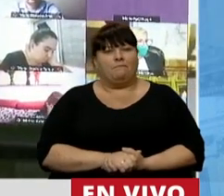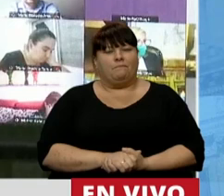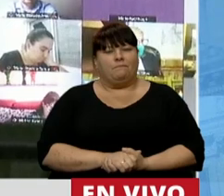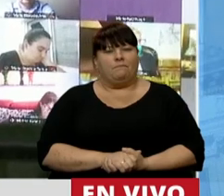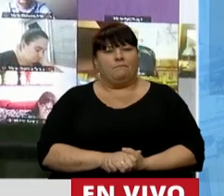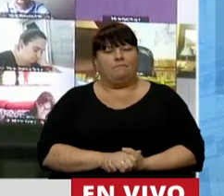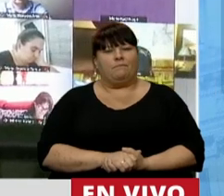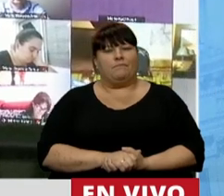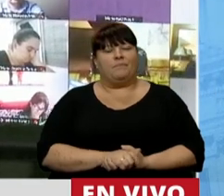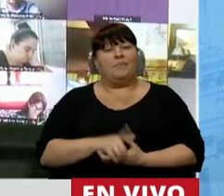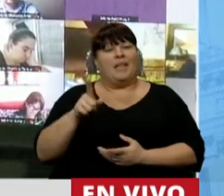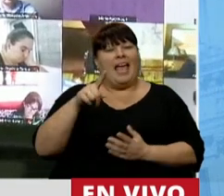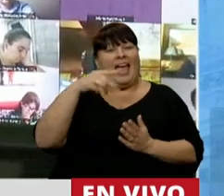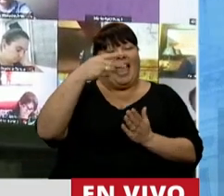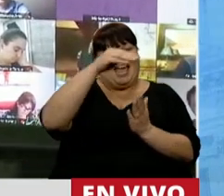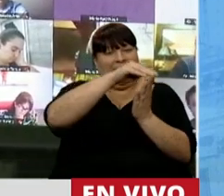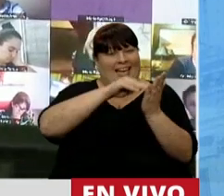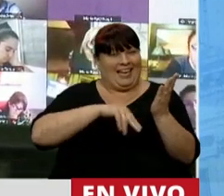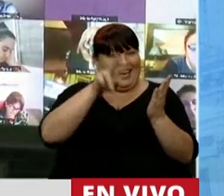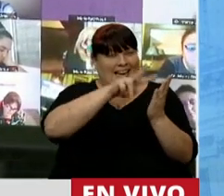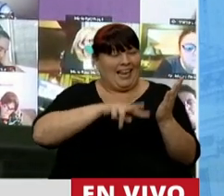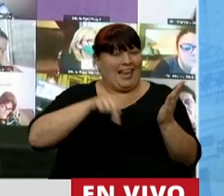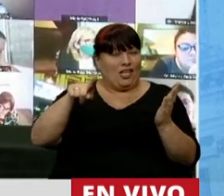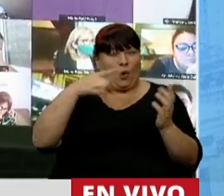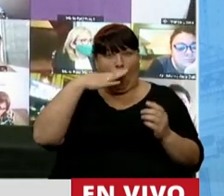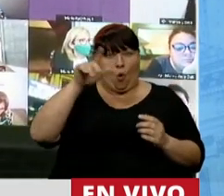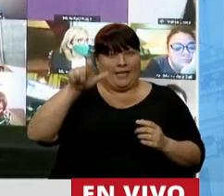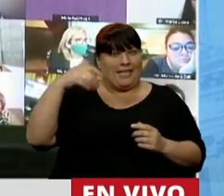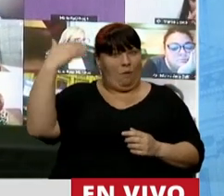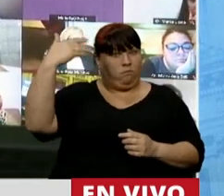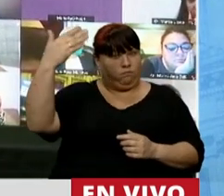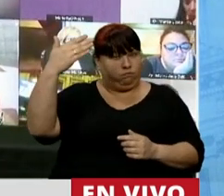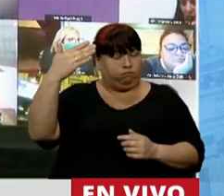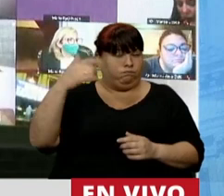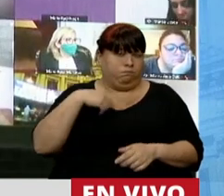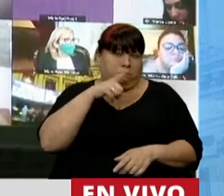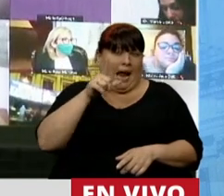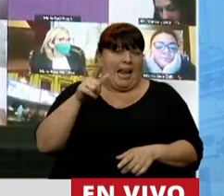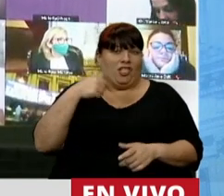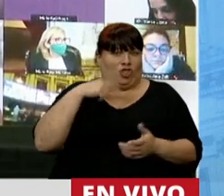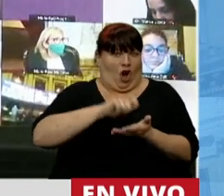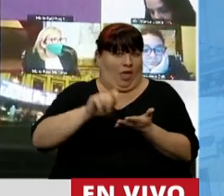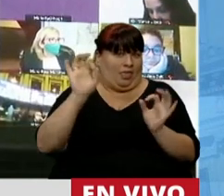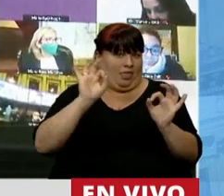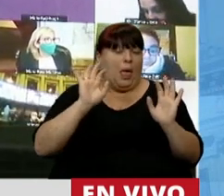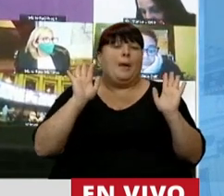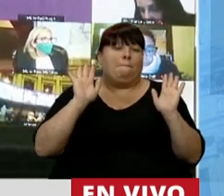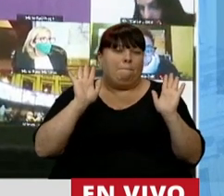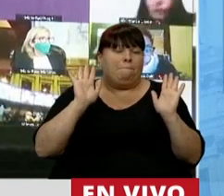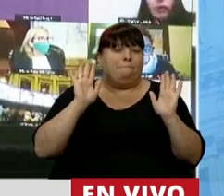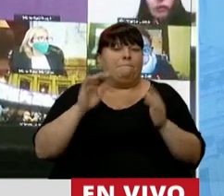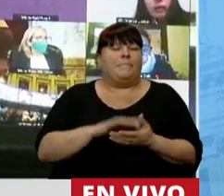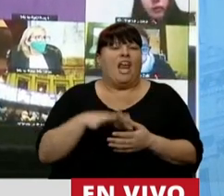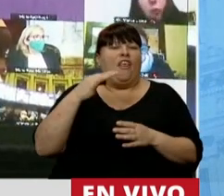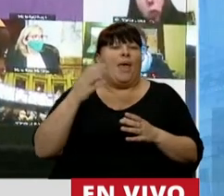a la lista que leyó el último orador, diría que yo no la pude escribir, pero en todo caso hay que